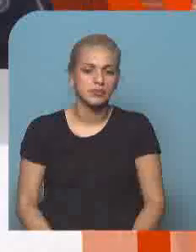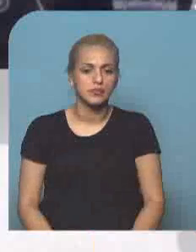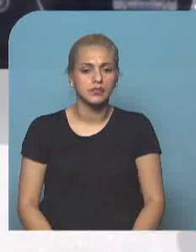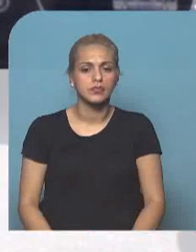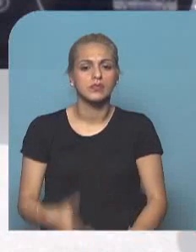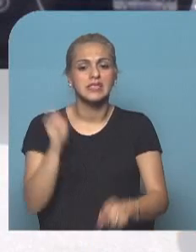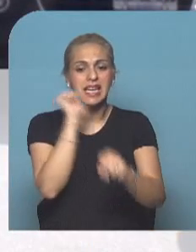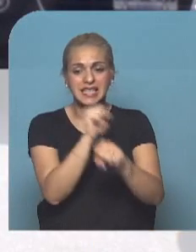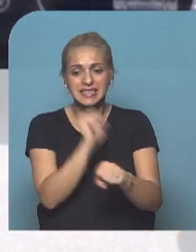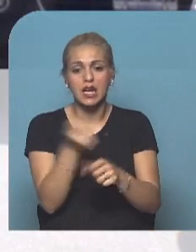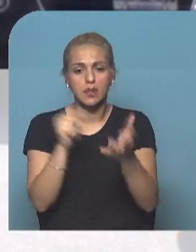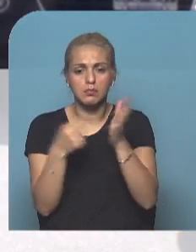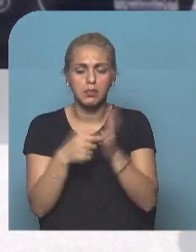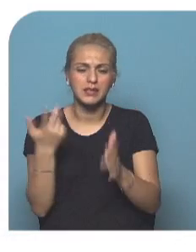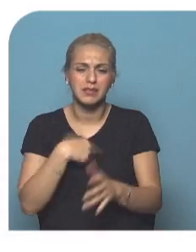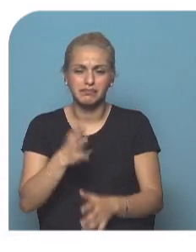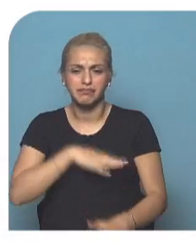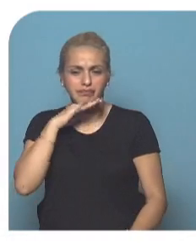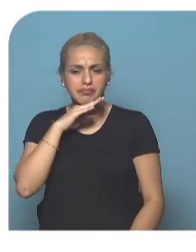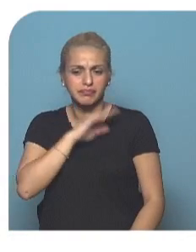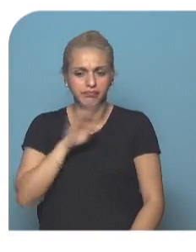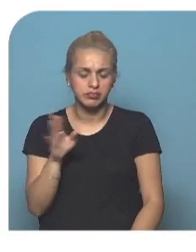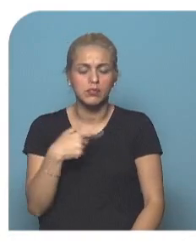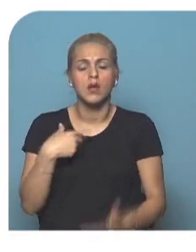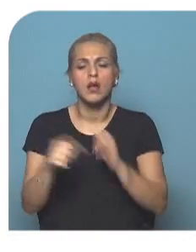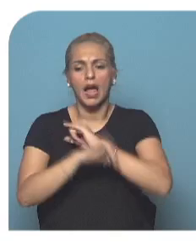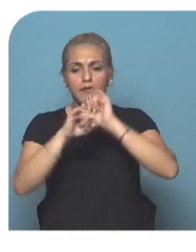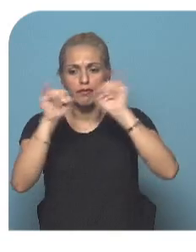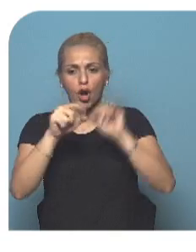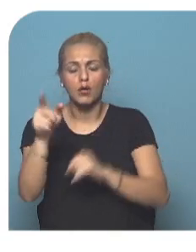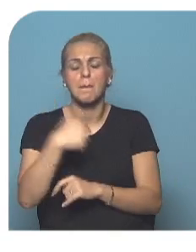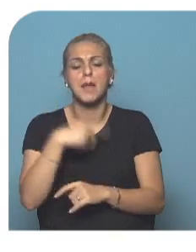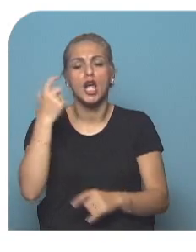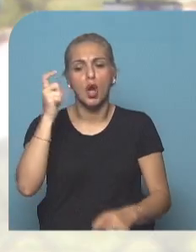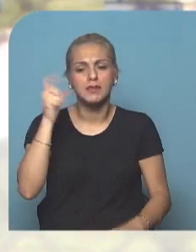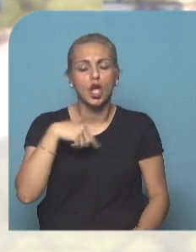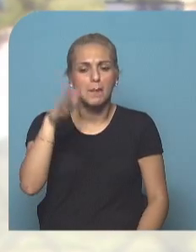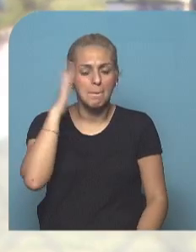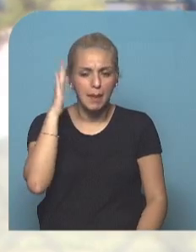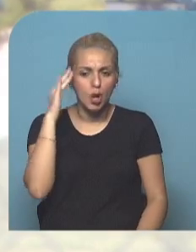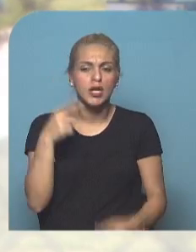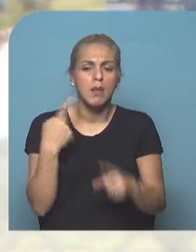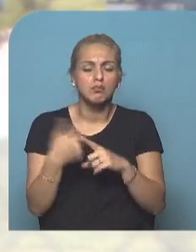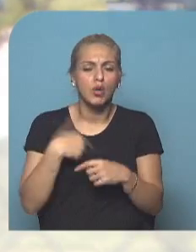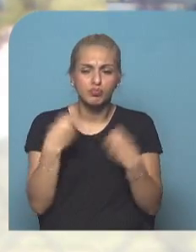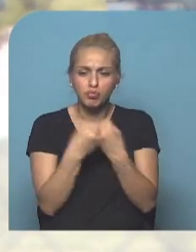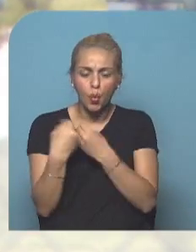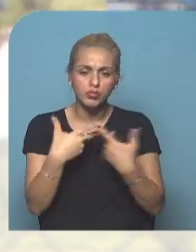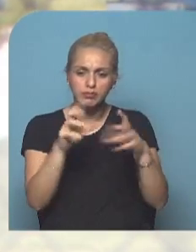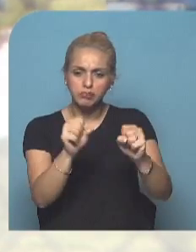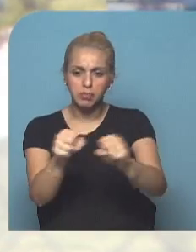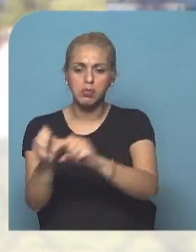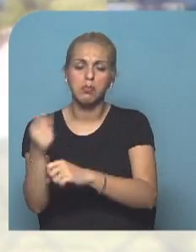Cárceles bonaerenses colmadas. Crítico informe de la Comisión Provincial de la Memoria por el récord de detenidos en